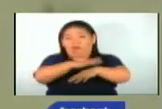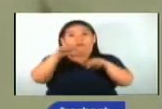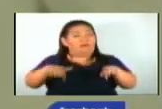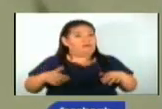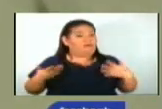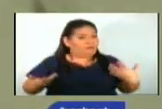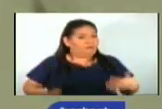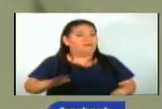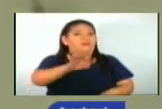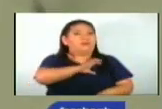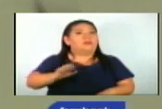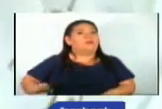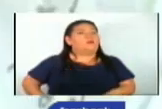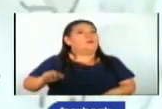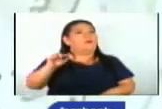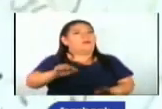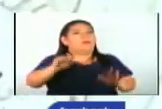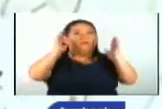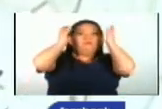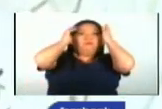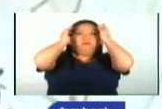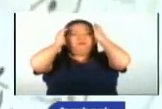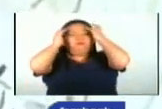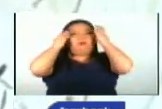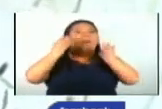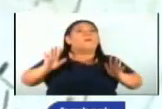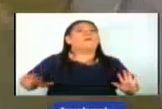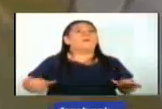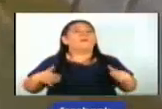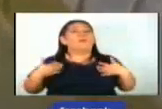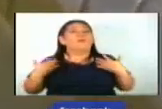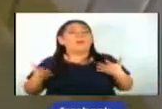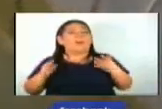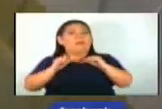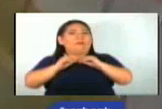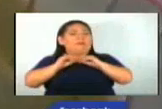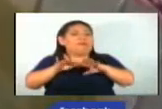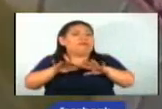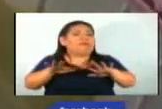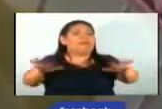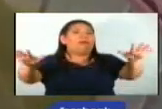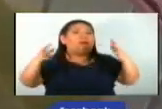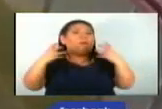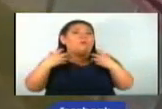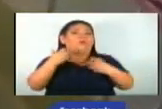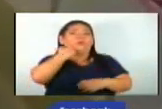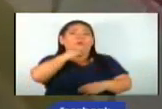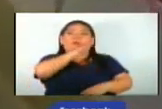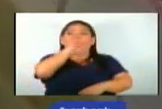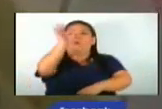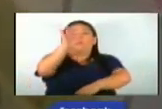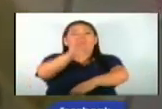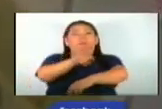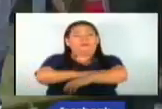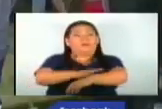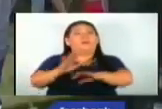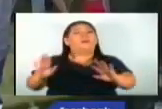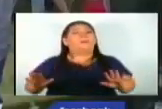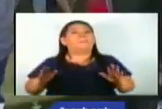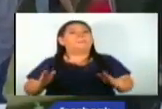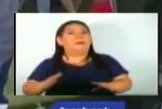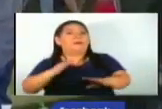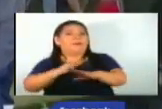situación que les preocupa ya que existe una alta probabilidad de desarrollarse una epidemia por dengue. Y a fin de prevenir